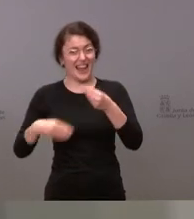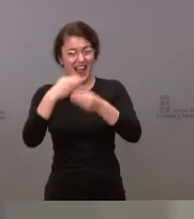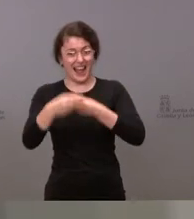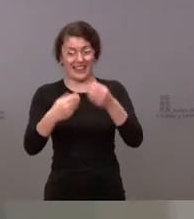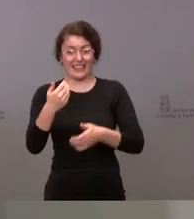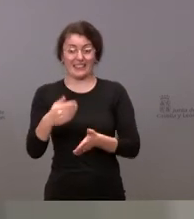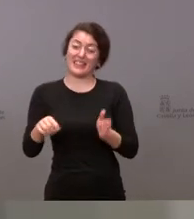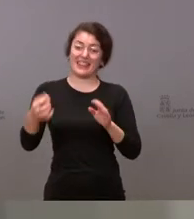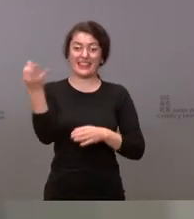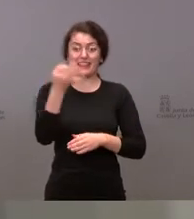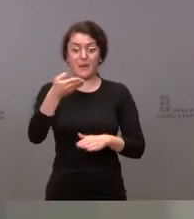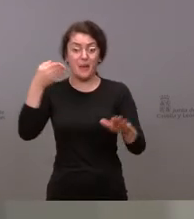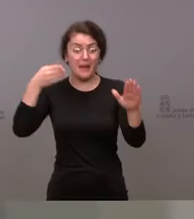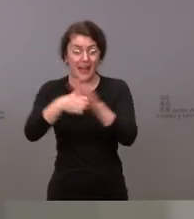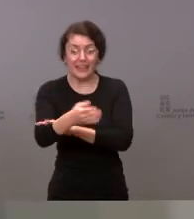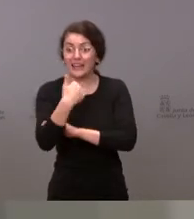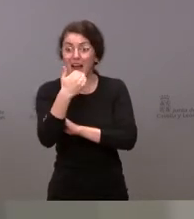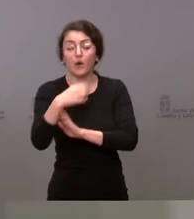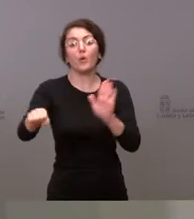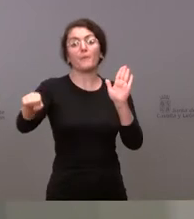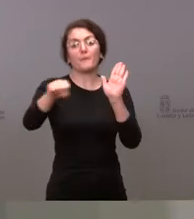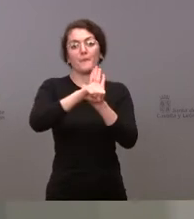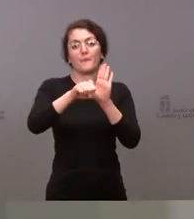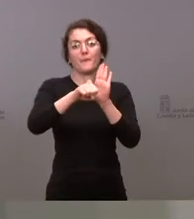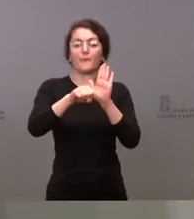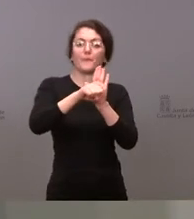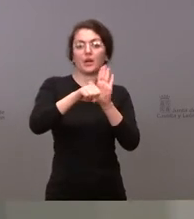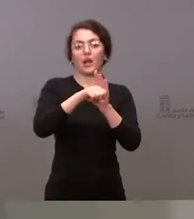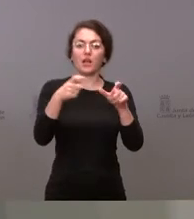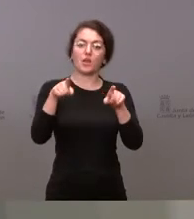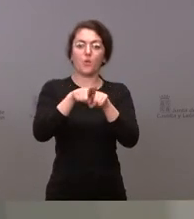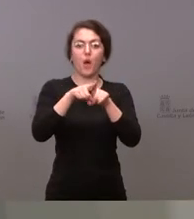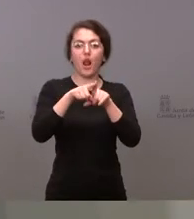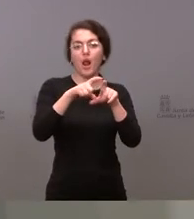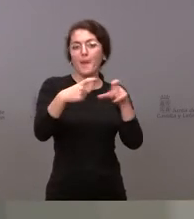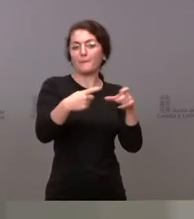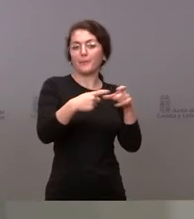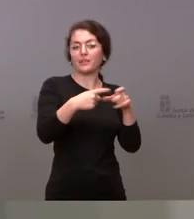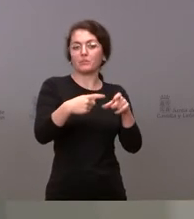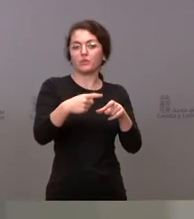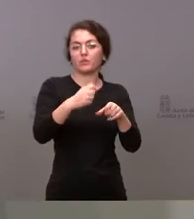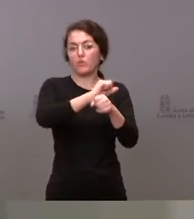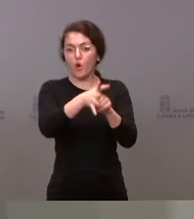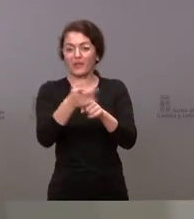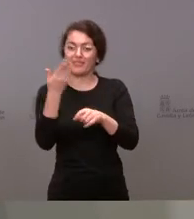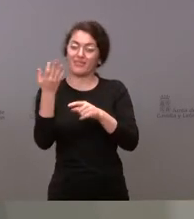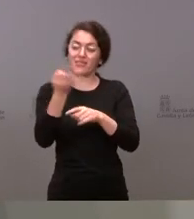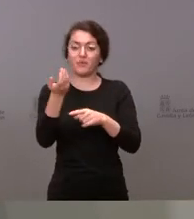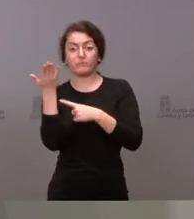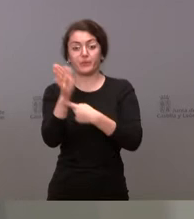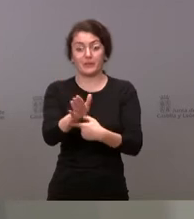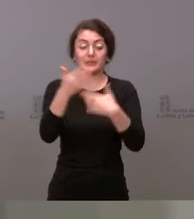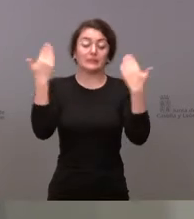y es una medida restrictiva, lo menos restrictiva posible. Por tanto, vamos a intentar evitar